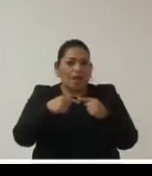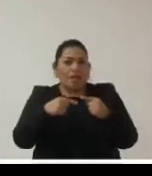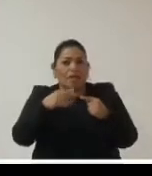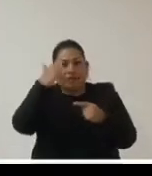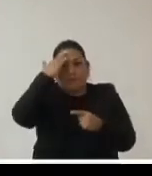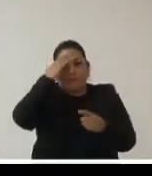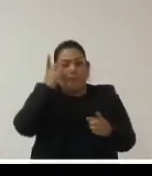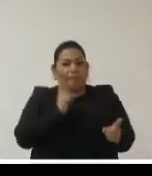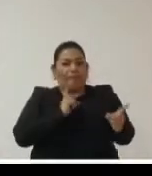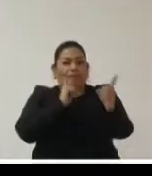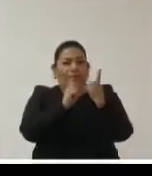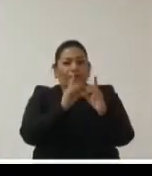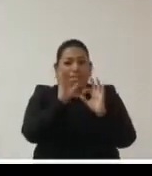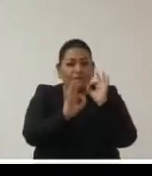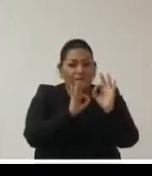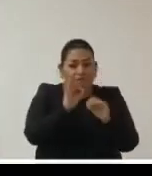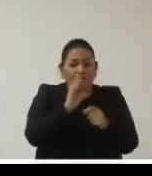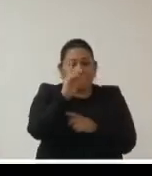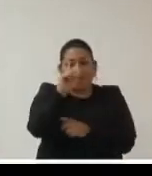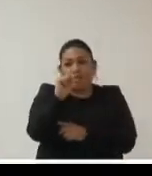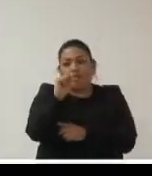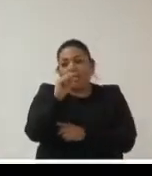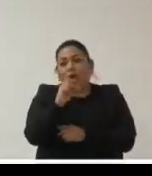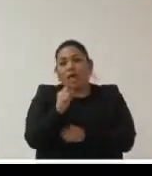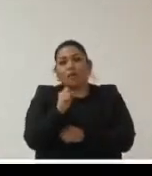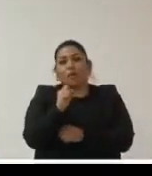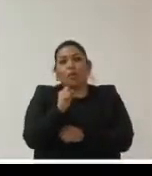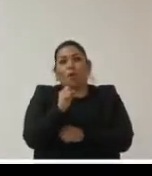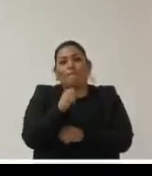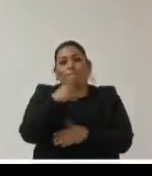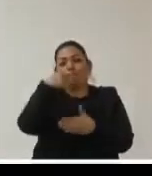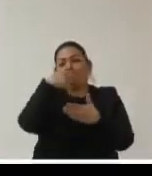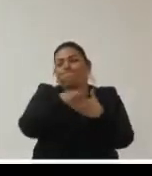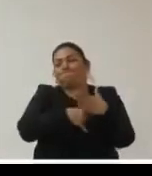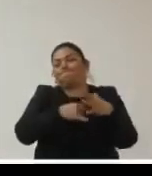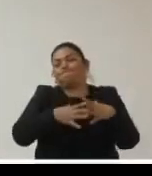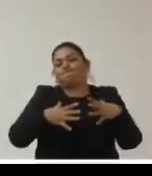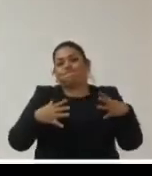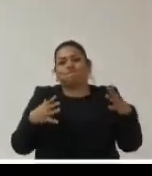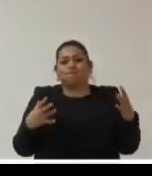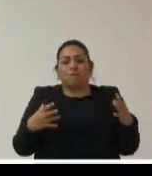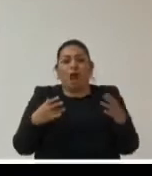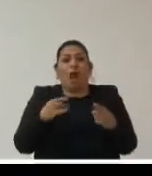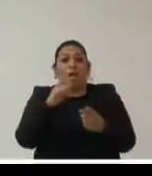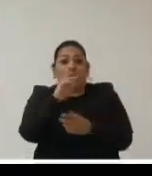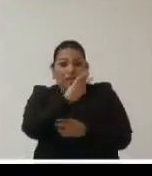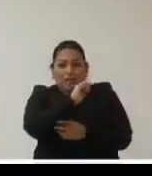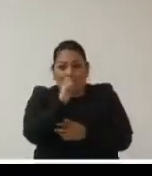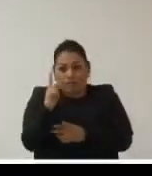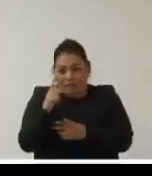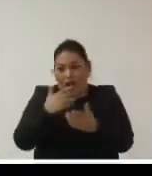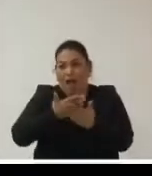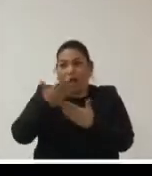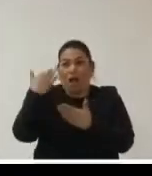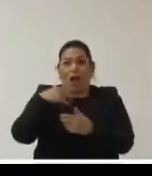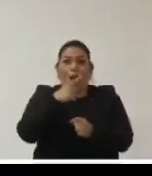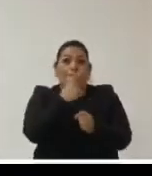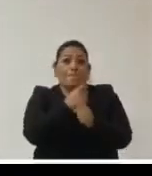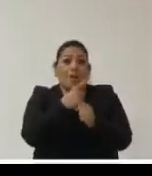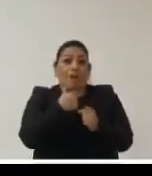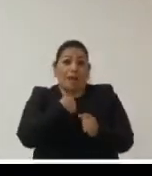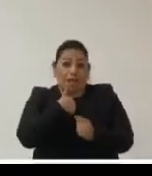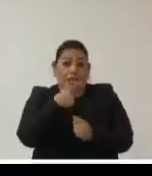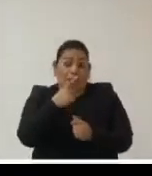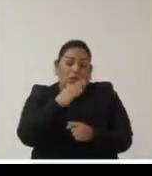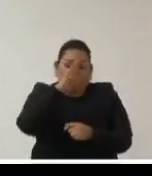autoridades para el tratamiento de datos en el ámbito de la pandemia ha sido inmenso las aplicaciones móviles en primer lugar eran para detectar si teníamos